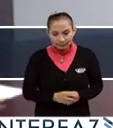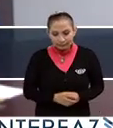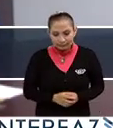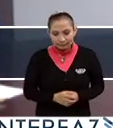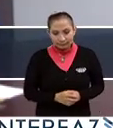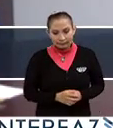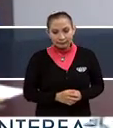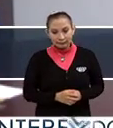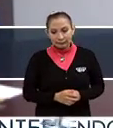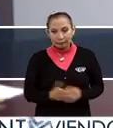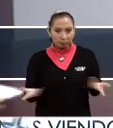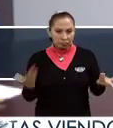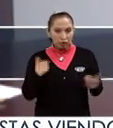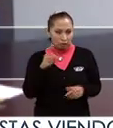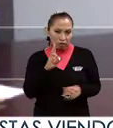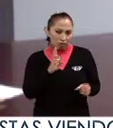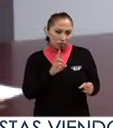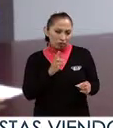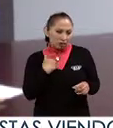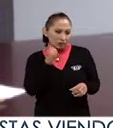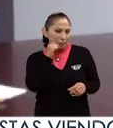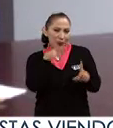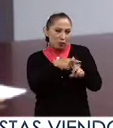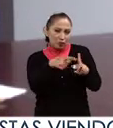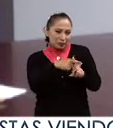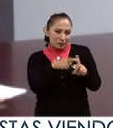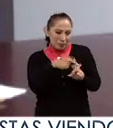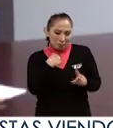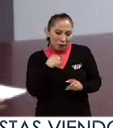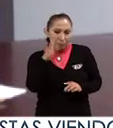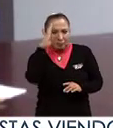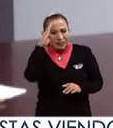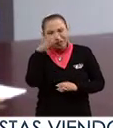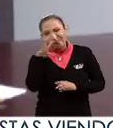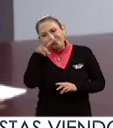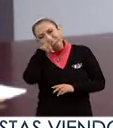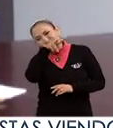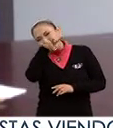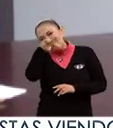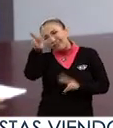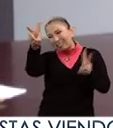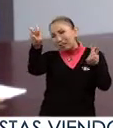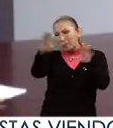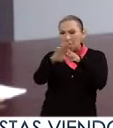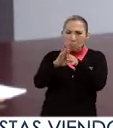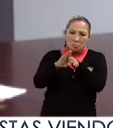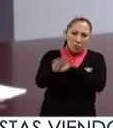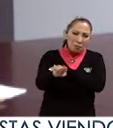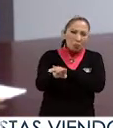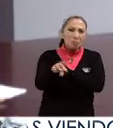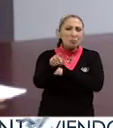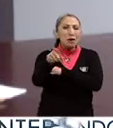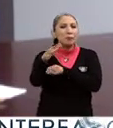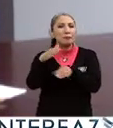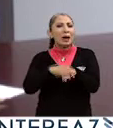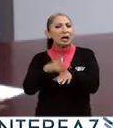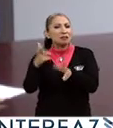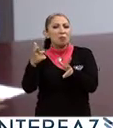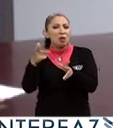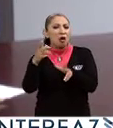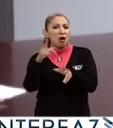yo que normalmente soy muy optimista, ahorita pienso que el panorama para el tema migratorio es más bien